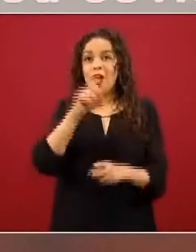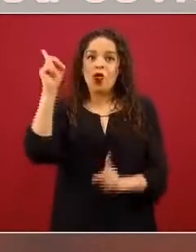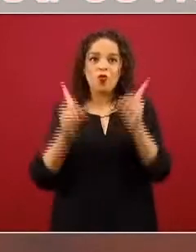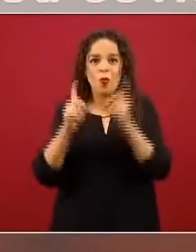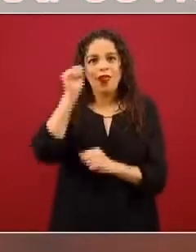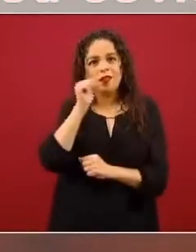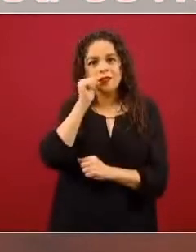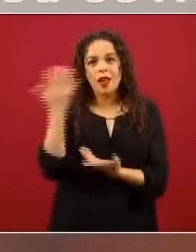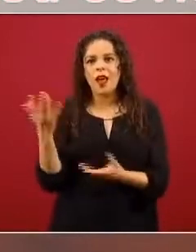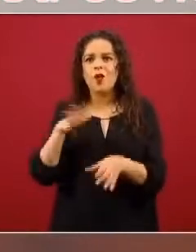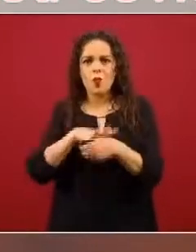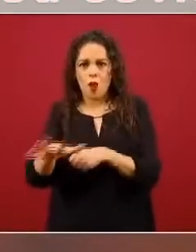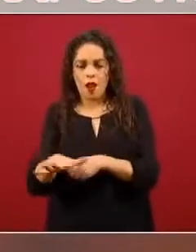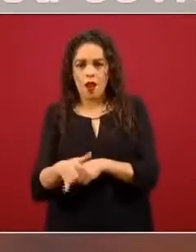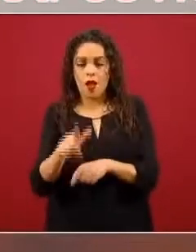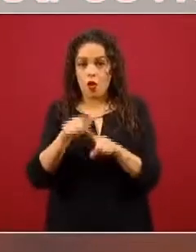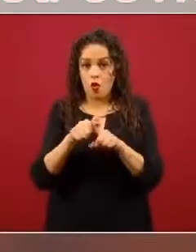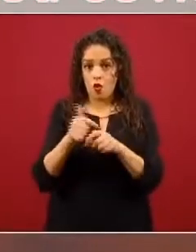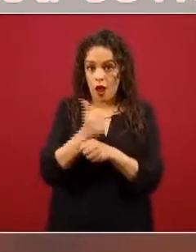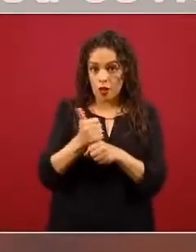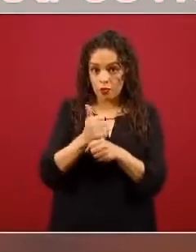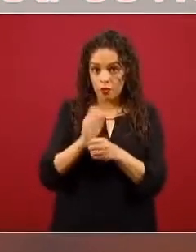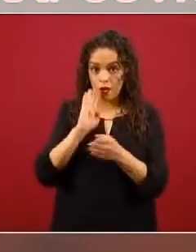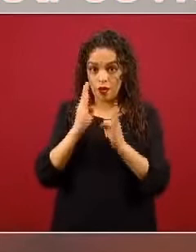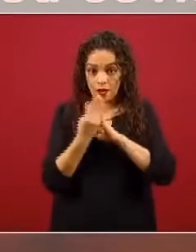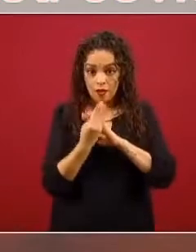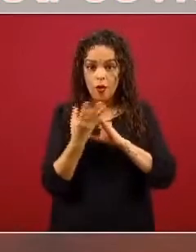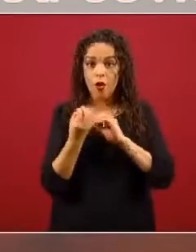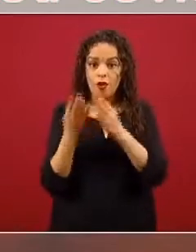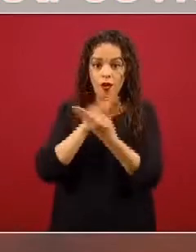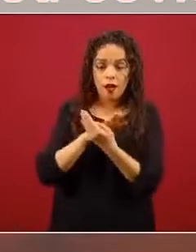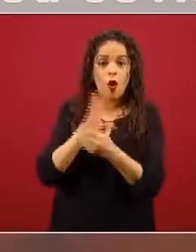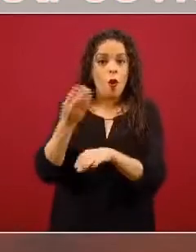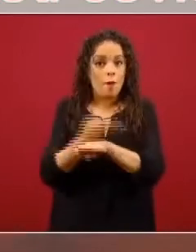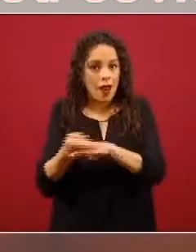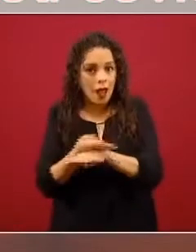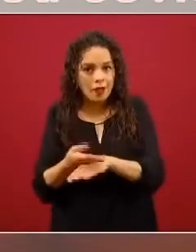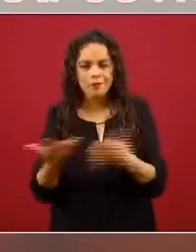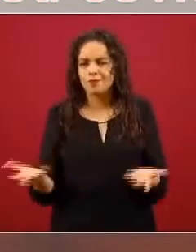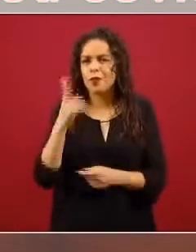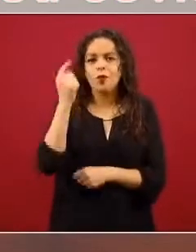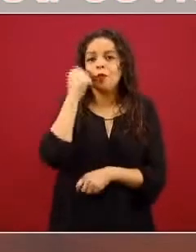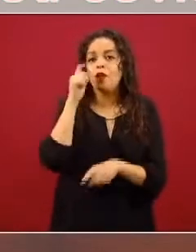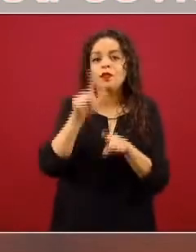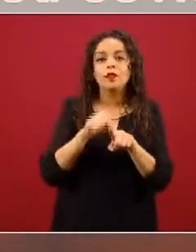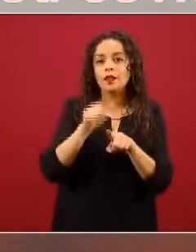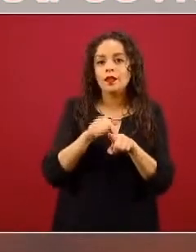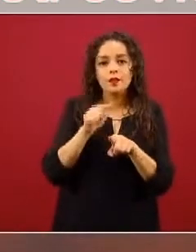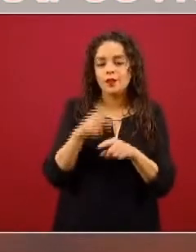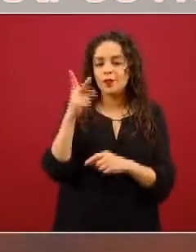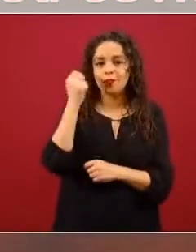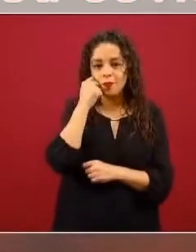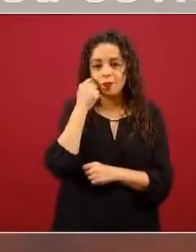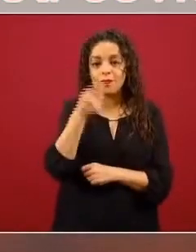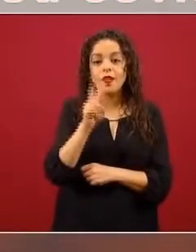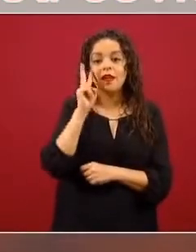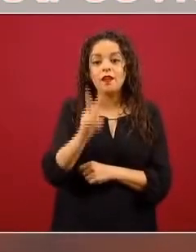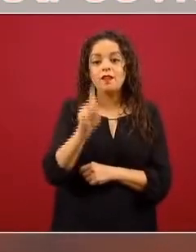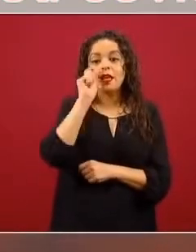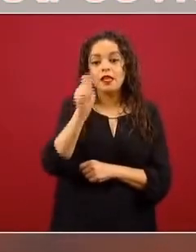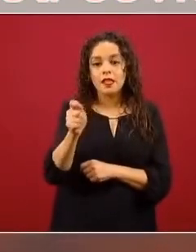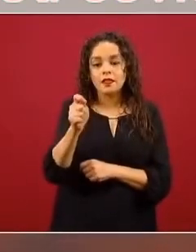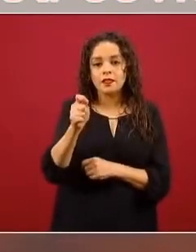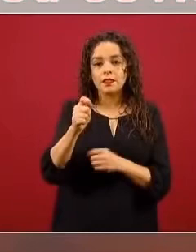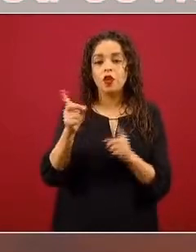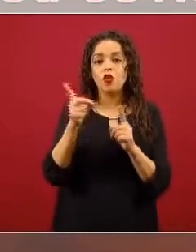Pues la verdad es que hay de diferentes colores ya. Y lo que nos tenemos que enfocar es en ver, tiene unos pliegues. Hacia